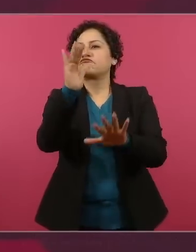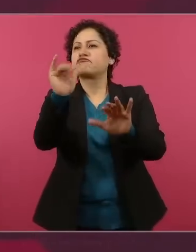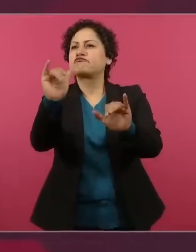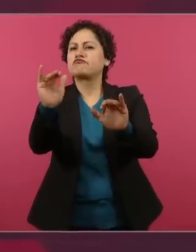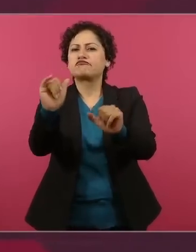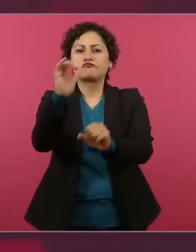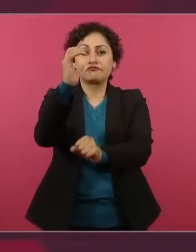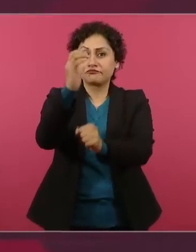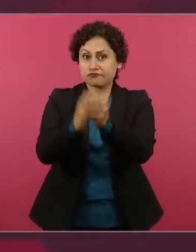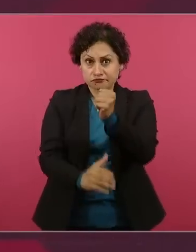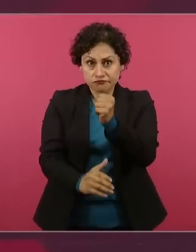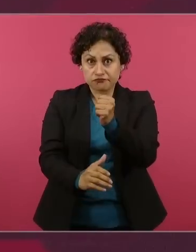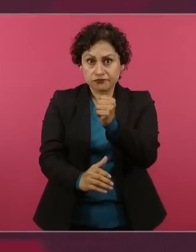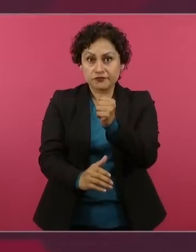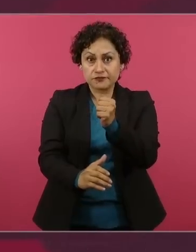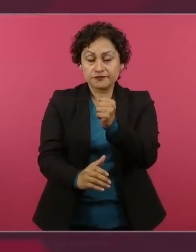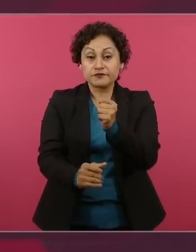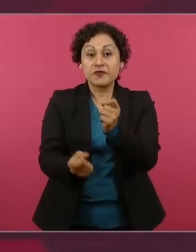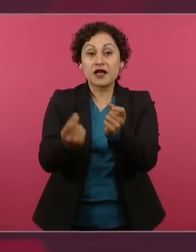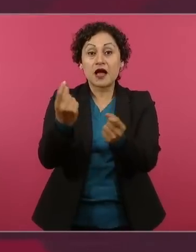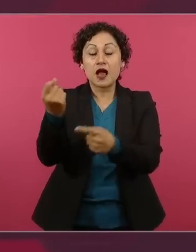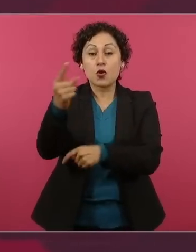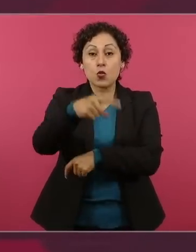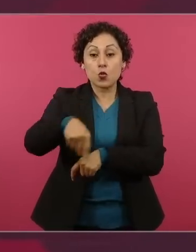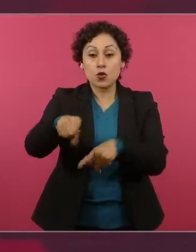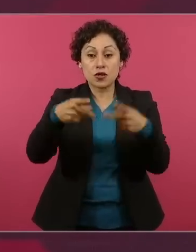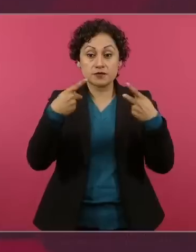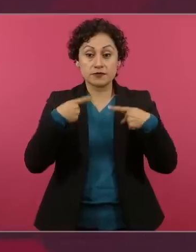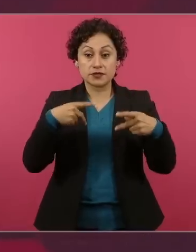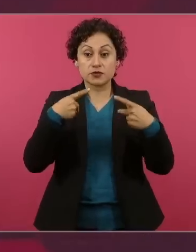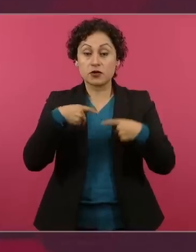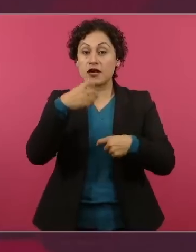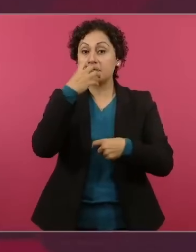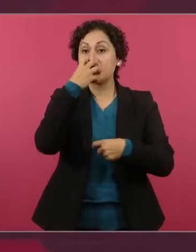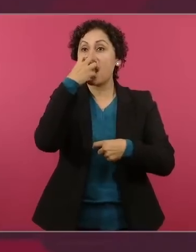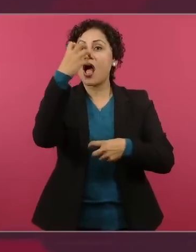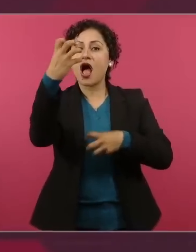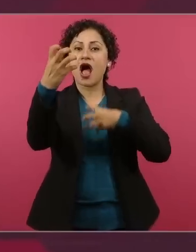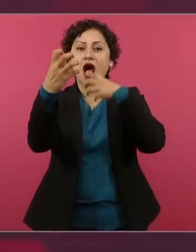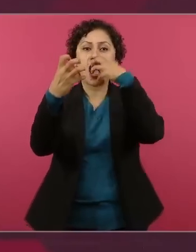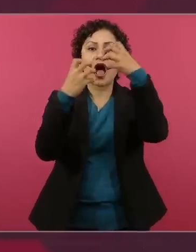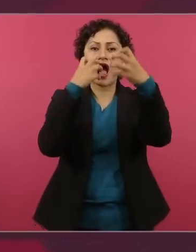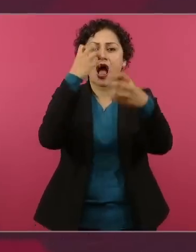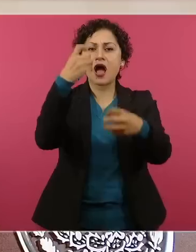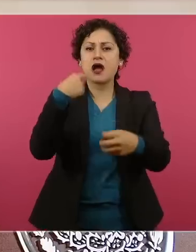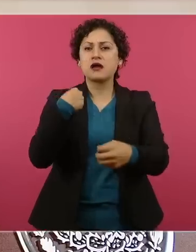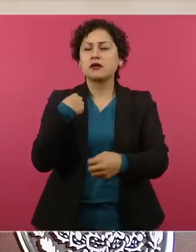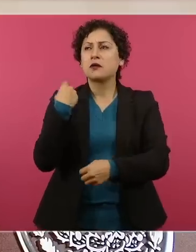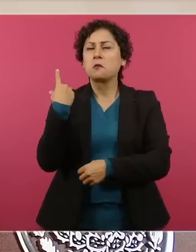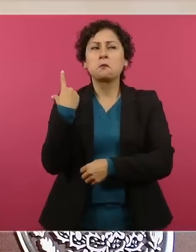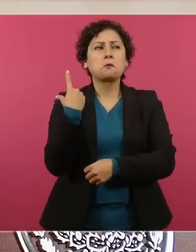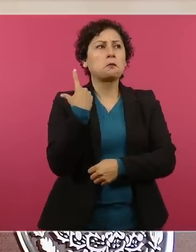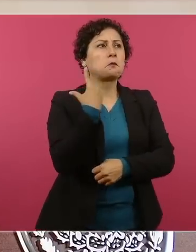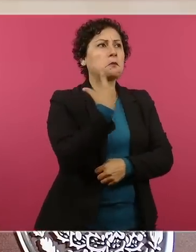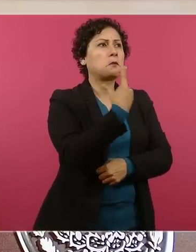a gritar y no escuché nada, nada,